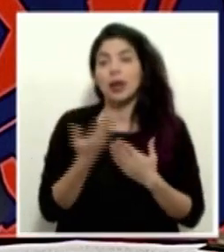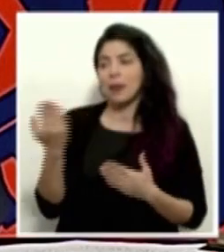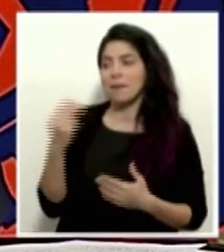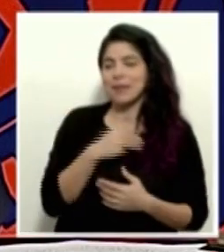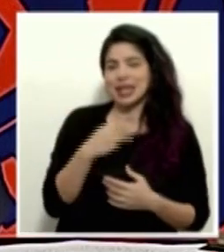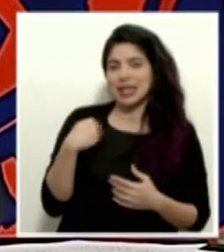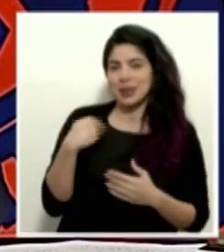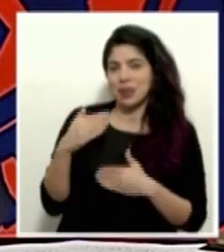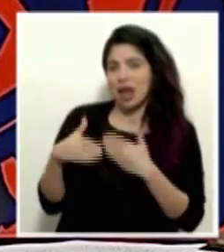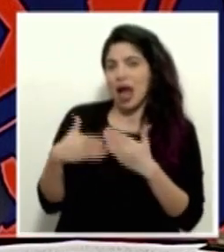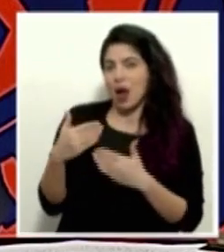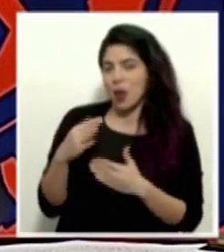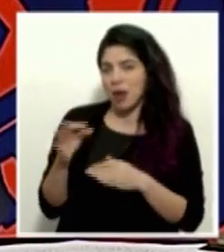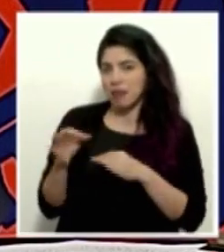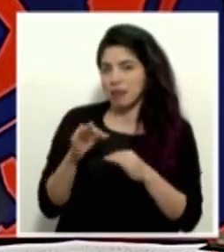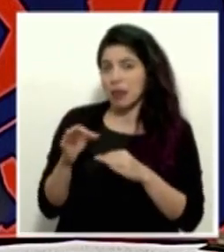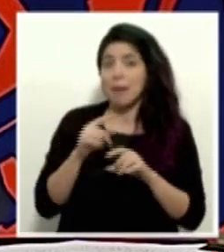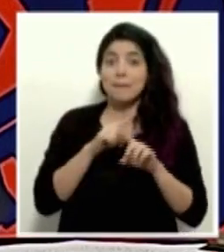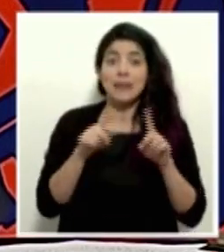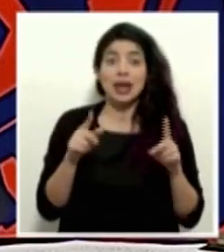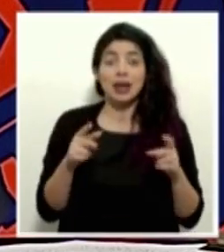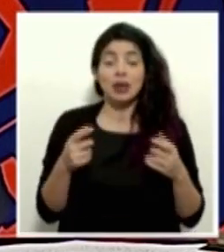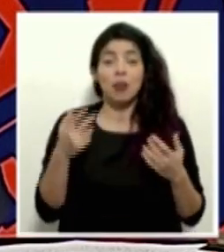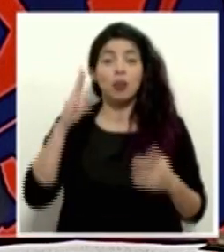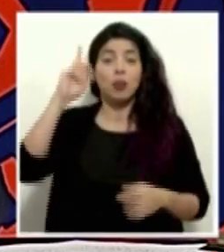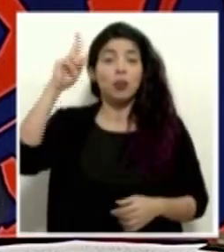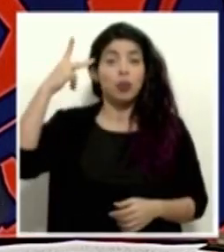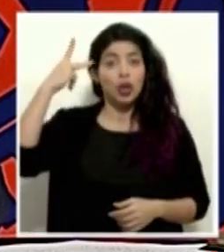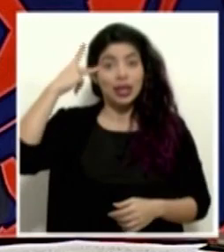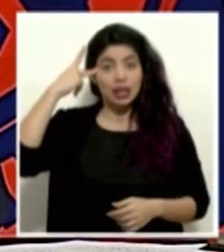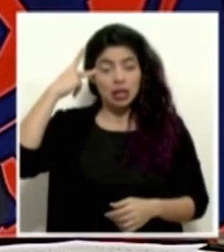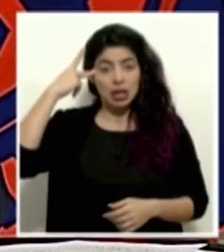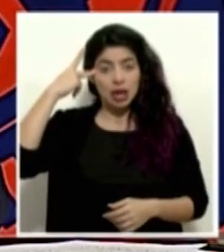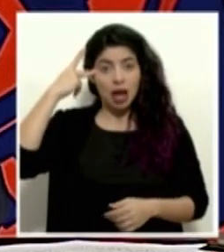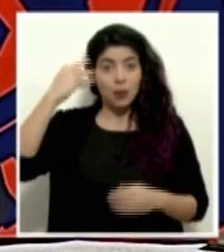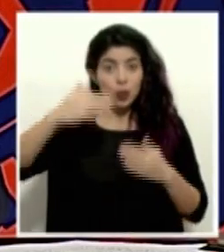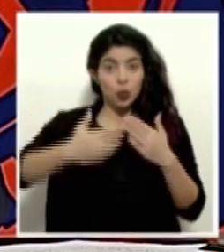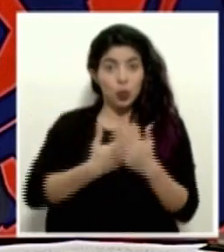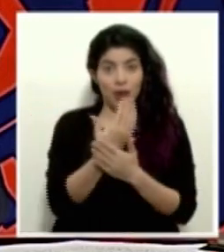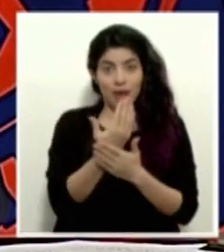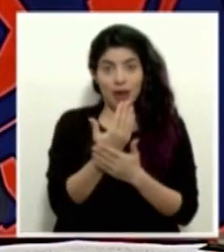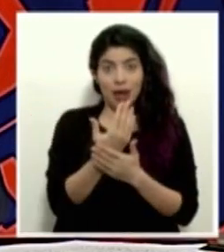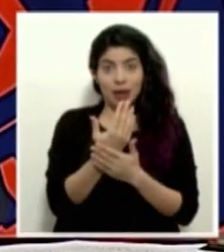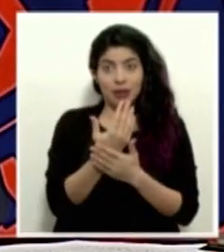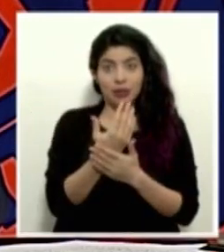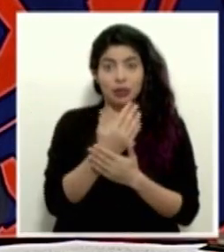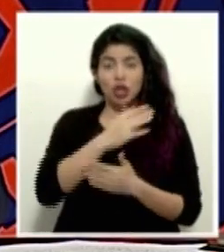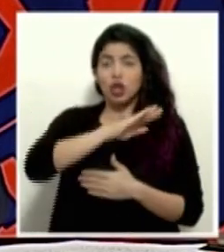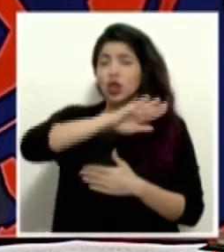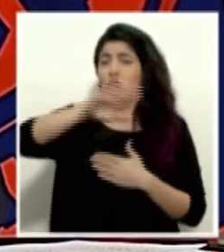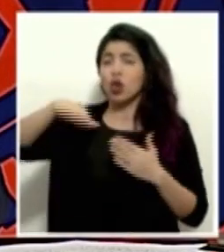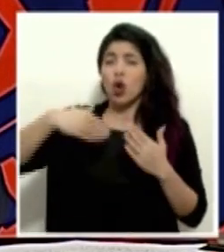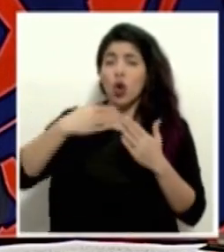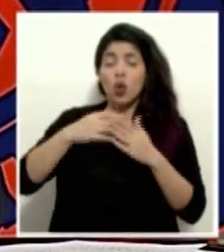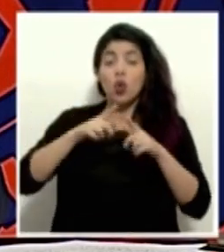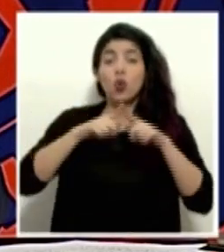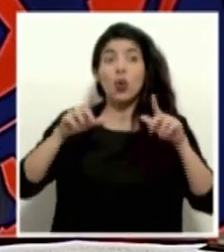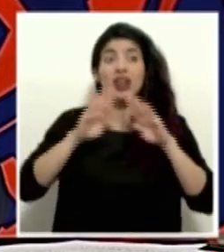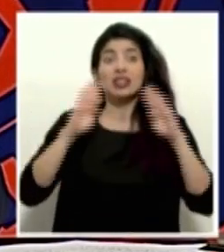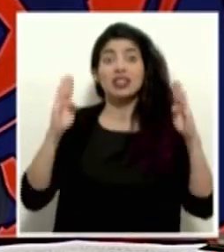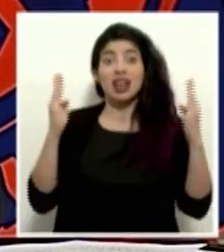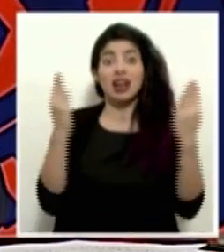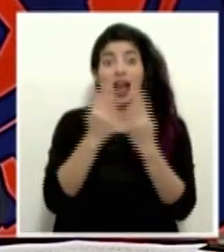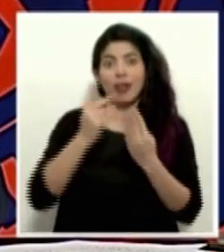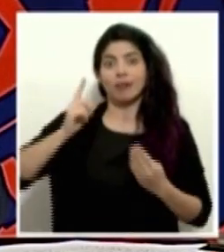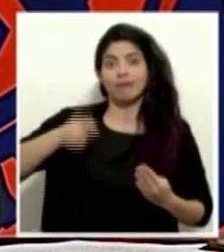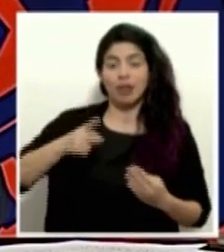el ministro ahora creo que se podrá referir, pero ya con una política nueva de que en todo ambiente cerrado se use